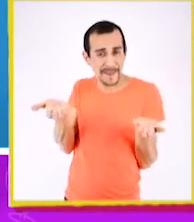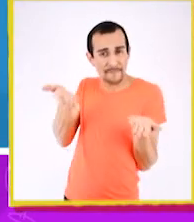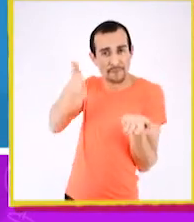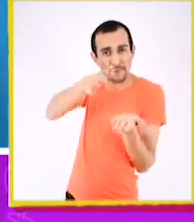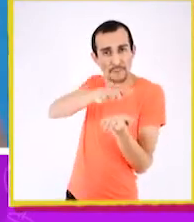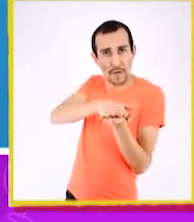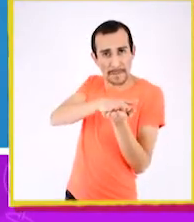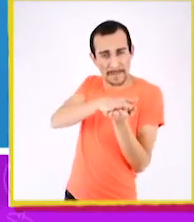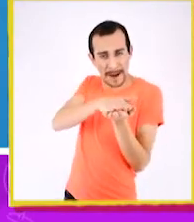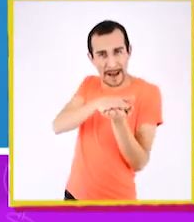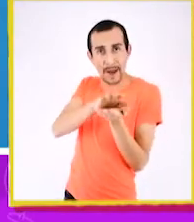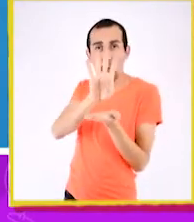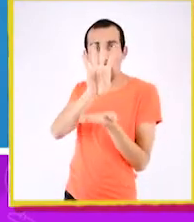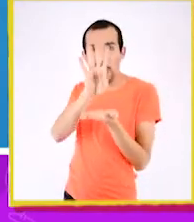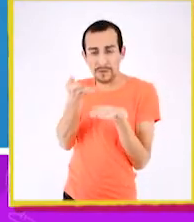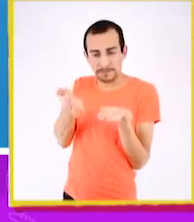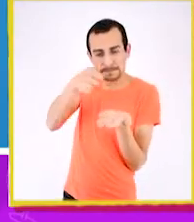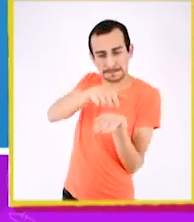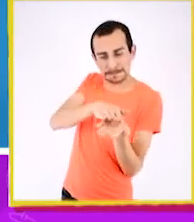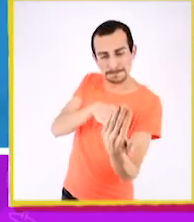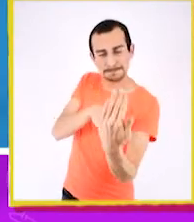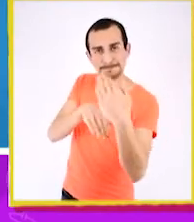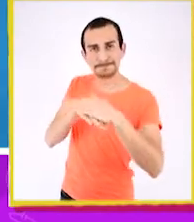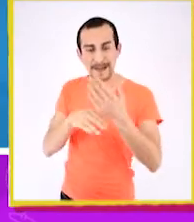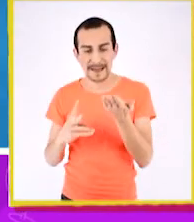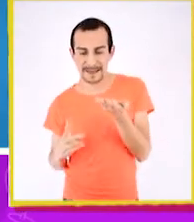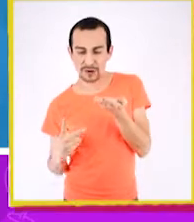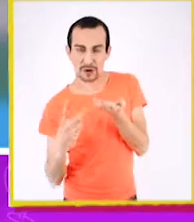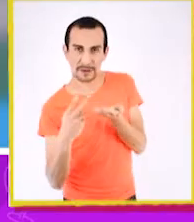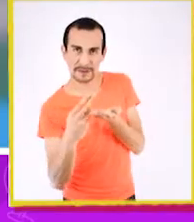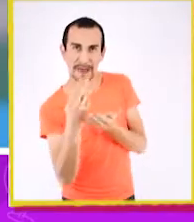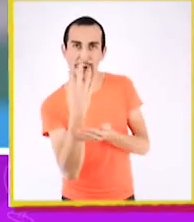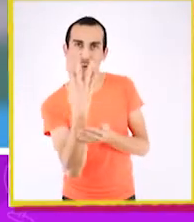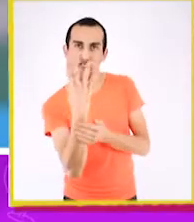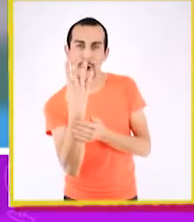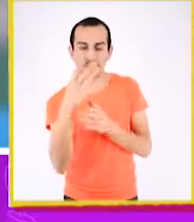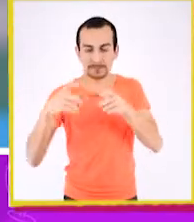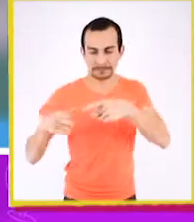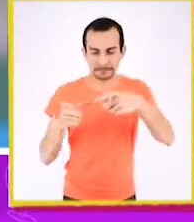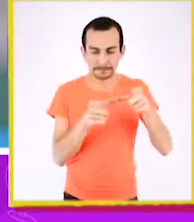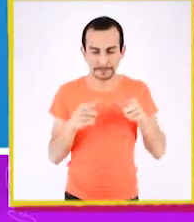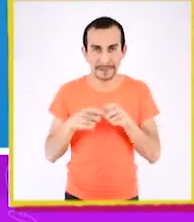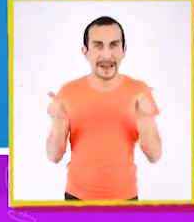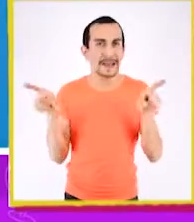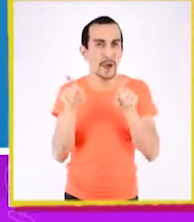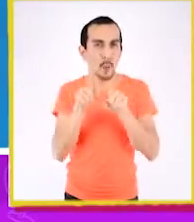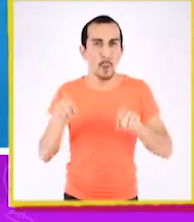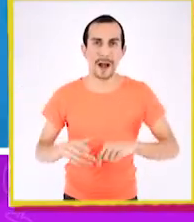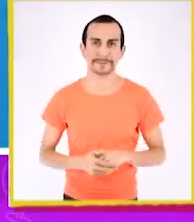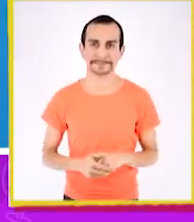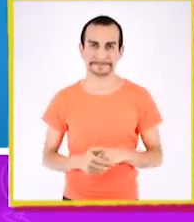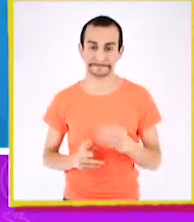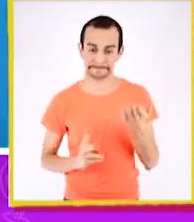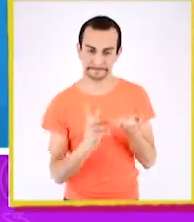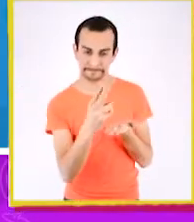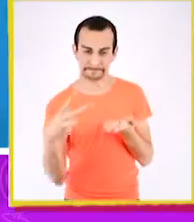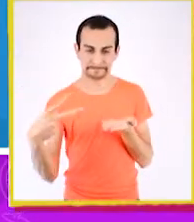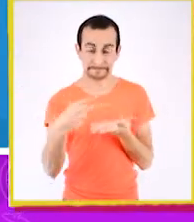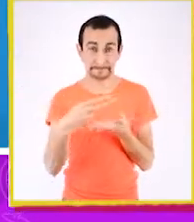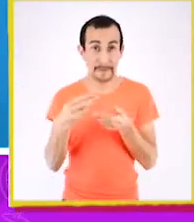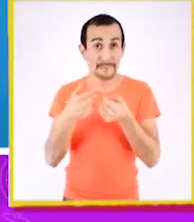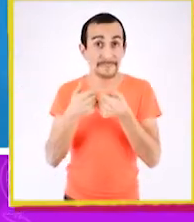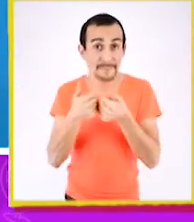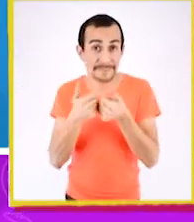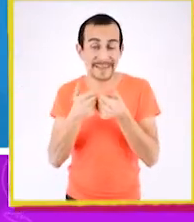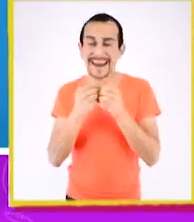de manera horizontal en cuatro partes y cortar para obtener cuatro piezas iguales. ¿Vamos bien?